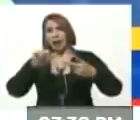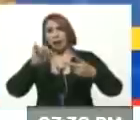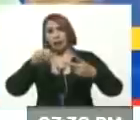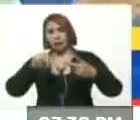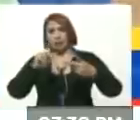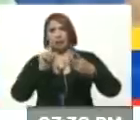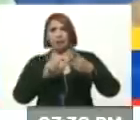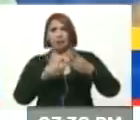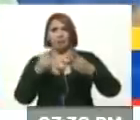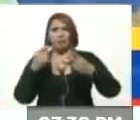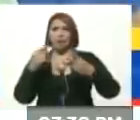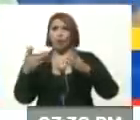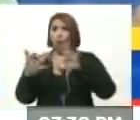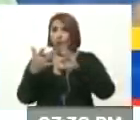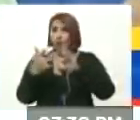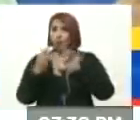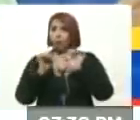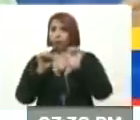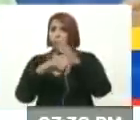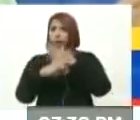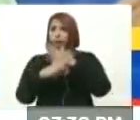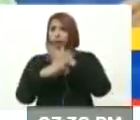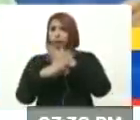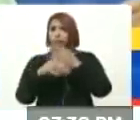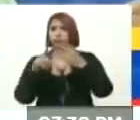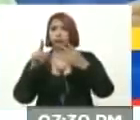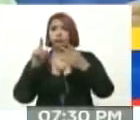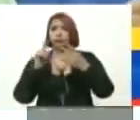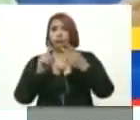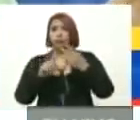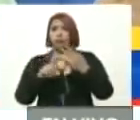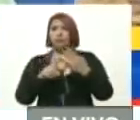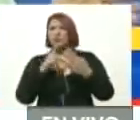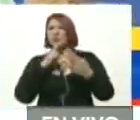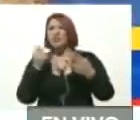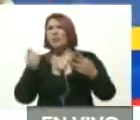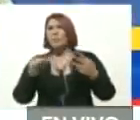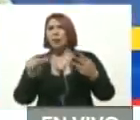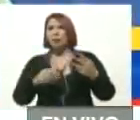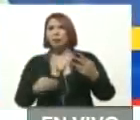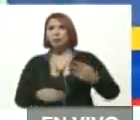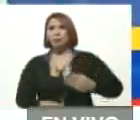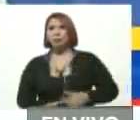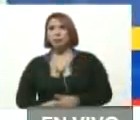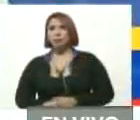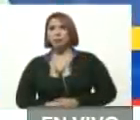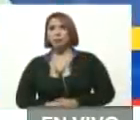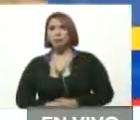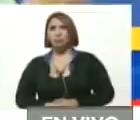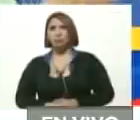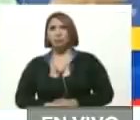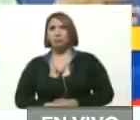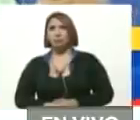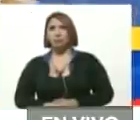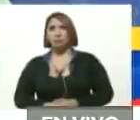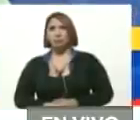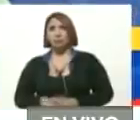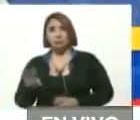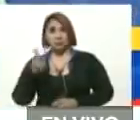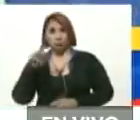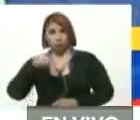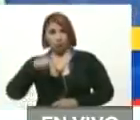contactos permanentes, ¿verdad? Con Blay, con González, ¿con quién más? Con de Venezuela.